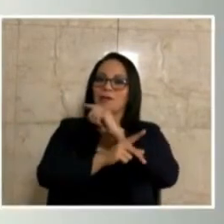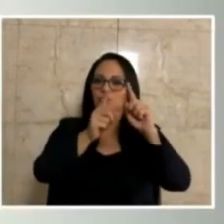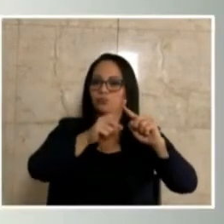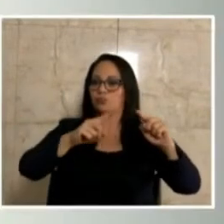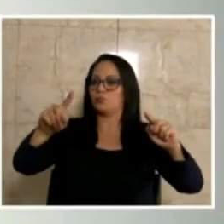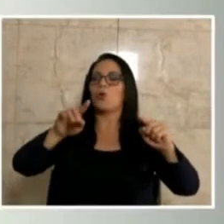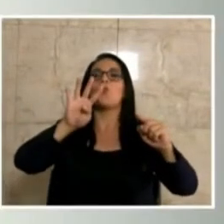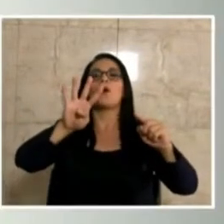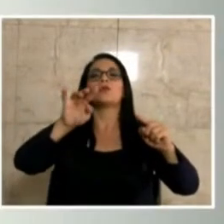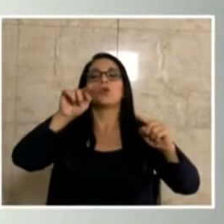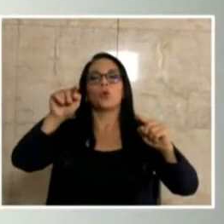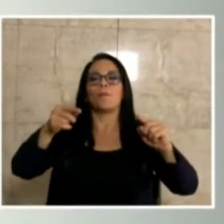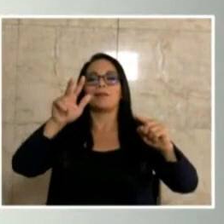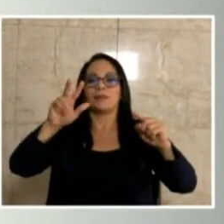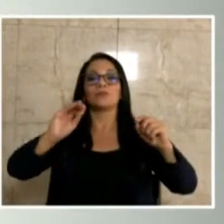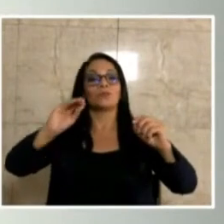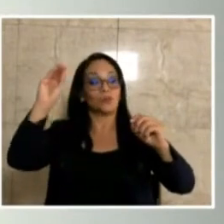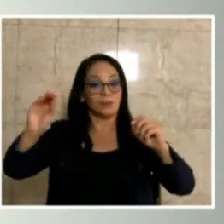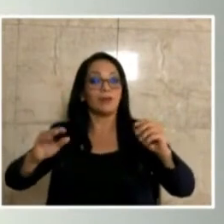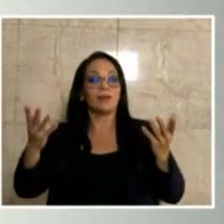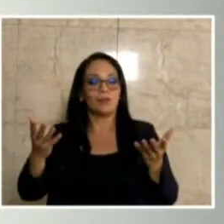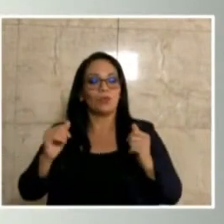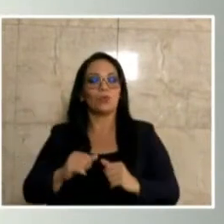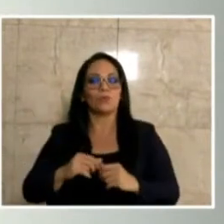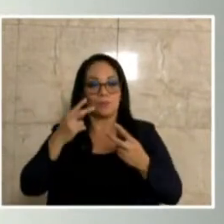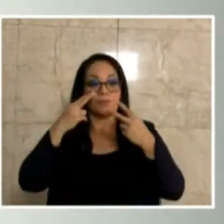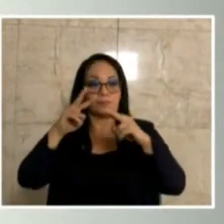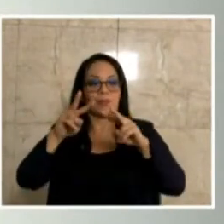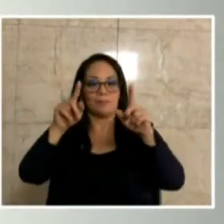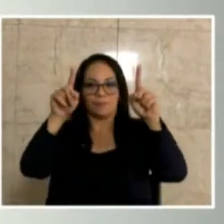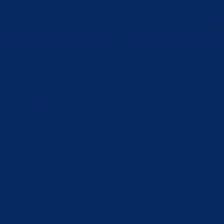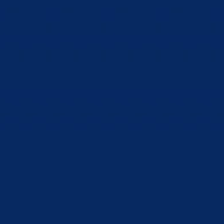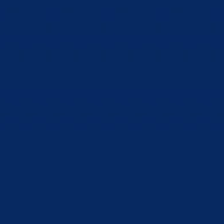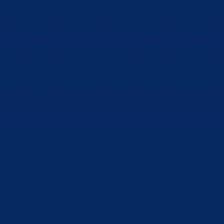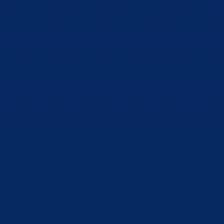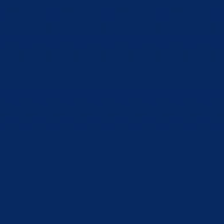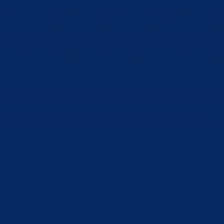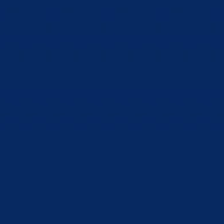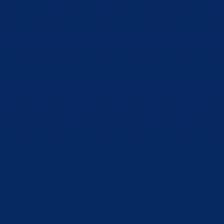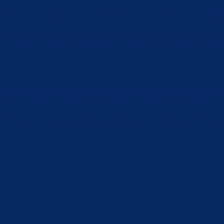.3% como se ve ahora sí en la diapositiva.